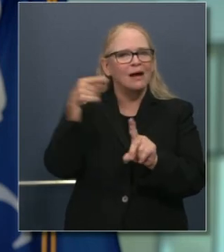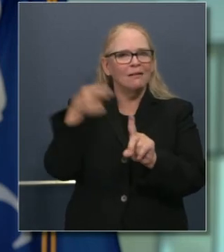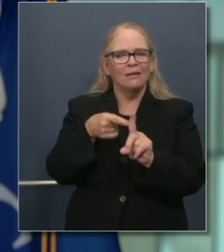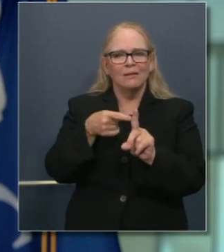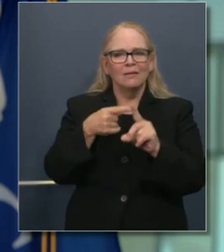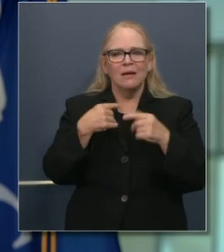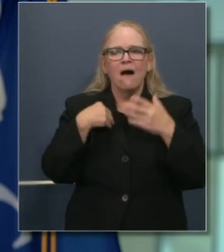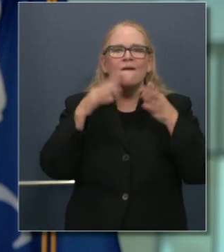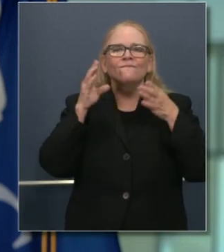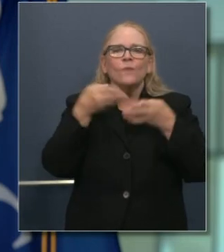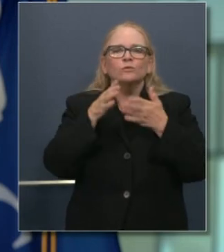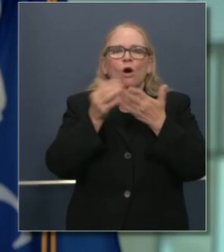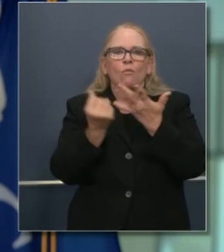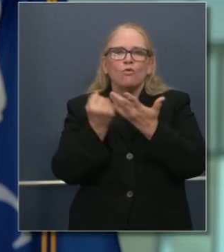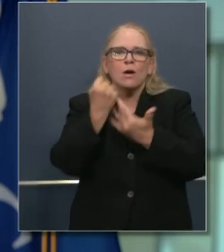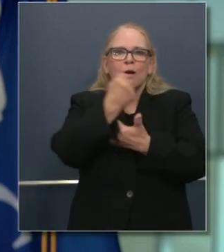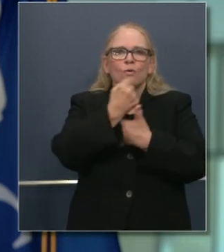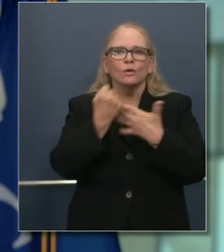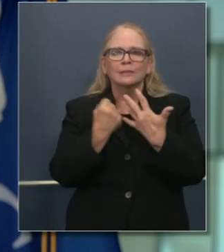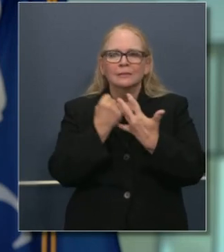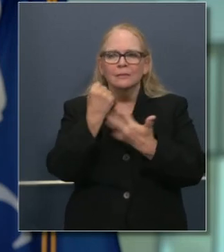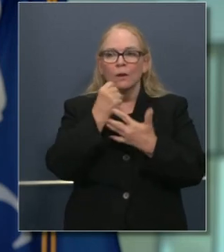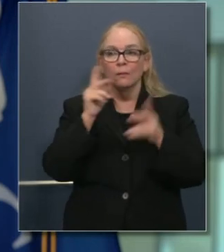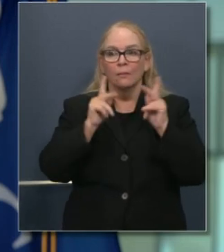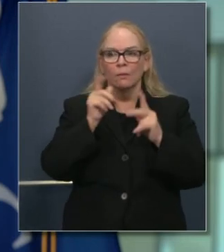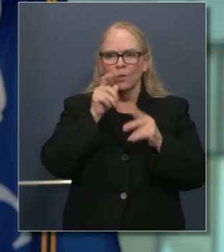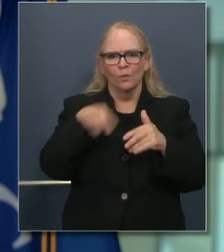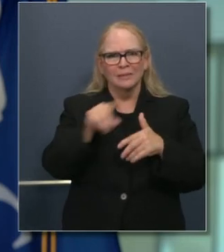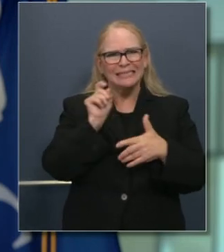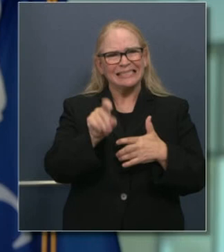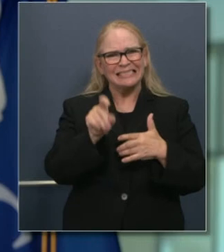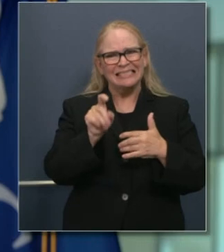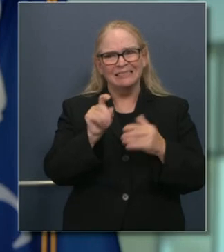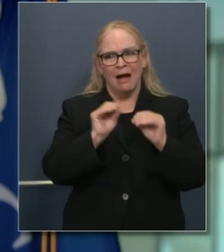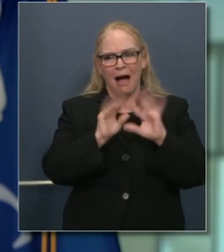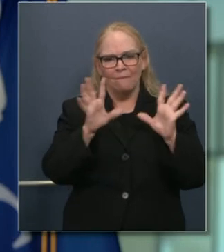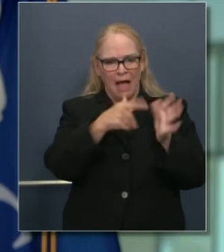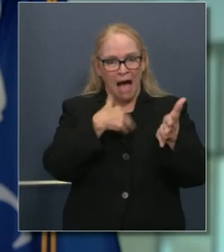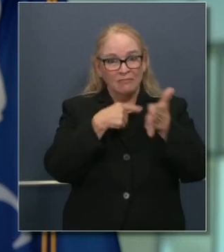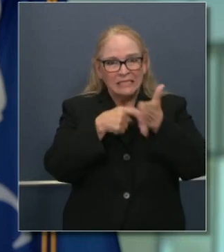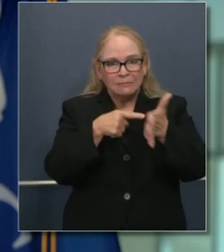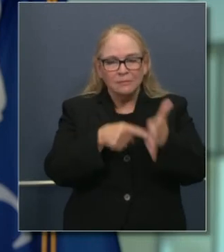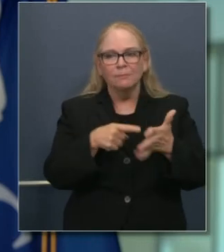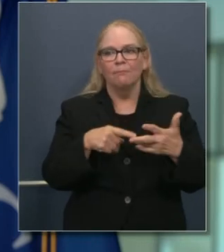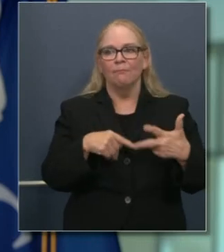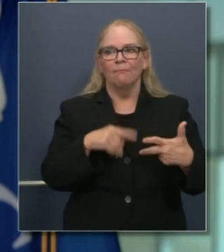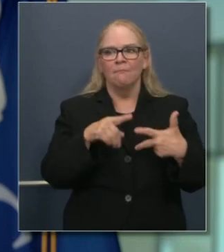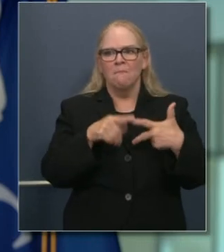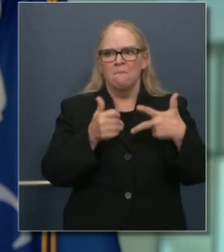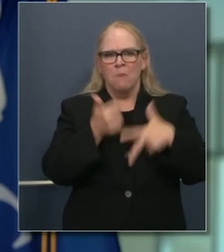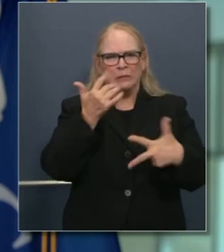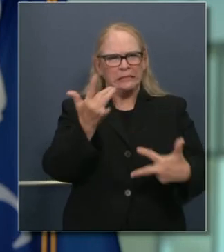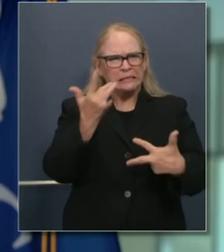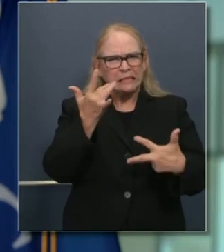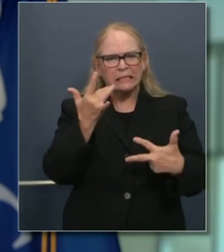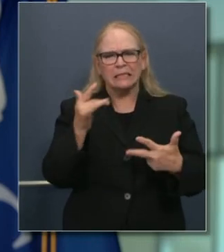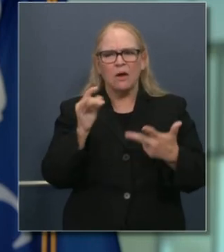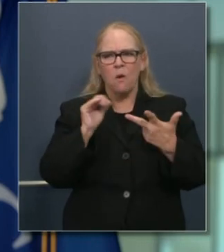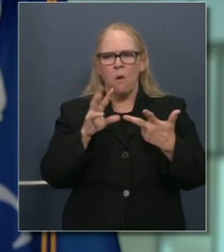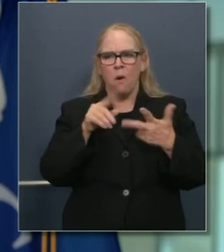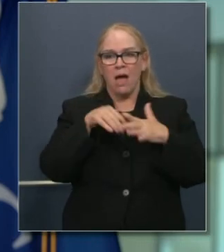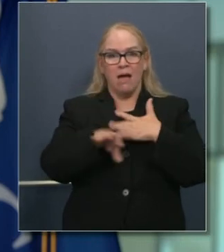prioridades que la prioridad principal es de conseguir que las personas que tengan síntomas más obvios de COVID, que estén